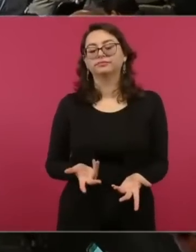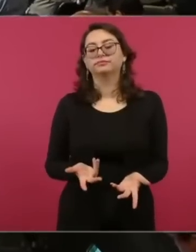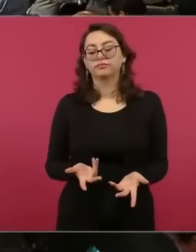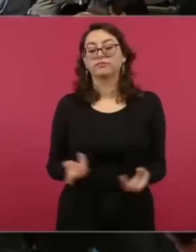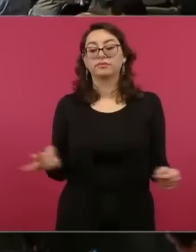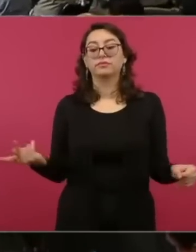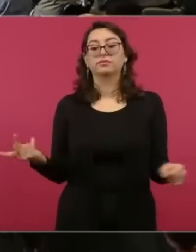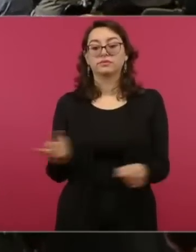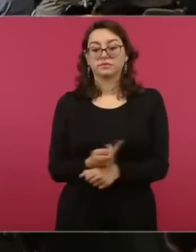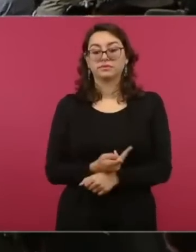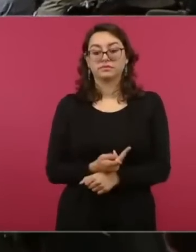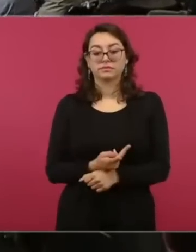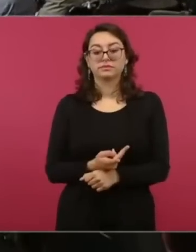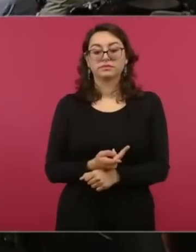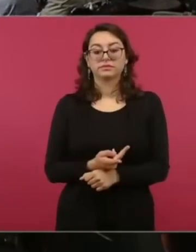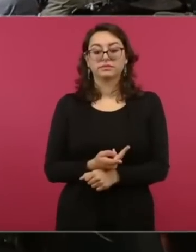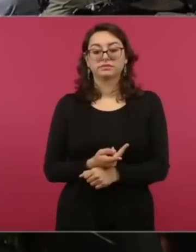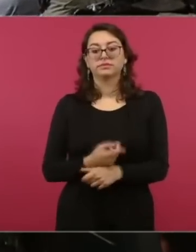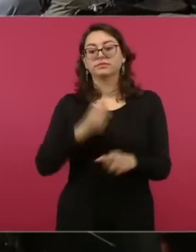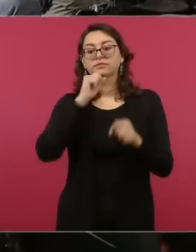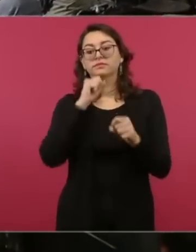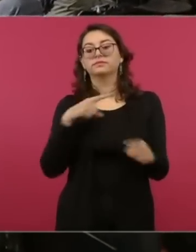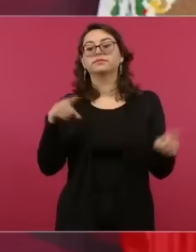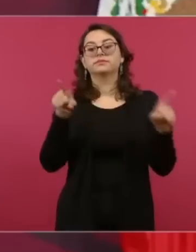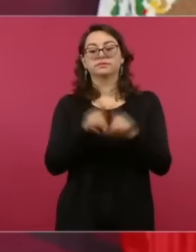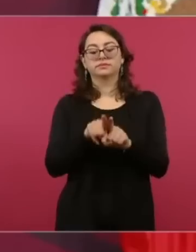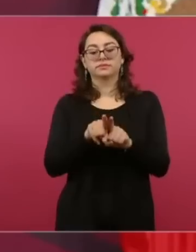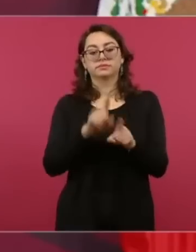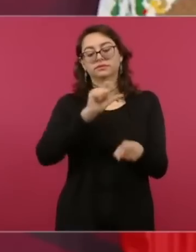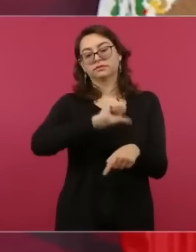donde se protesta incluso.